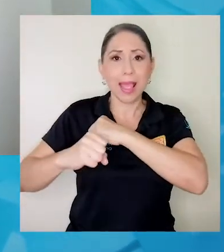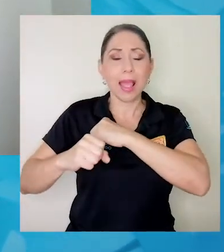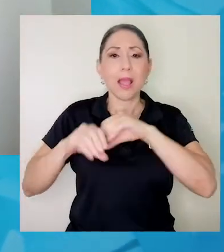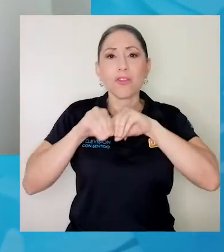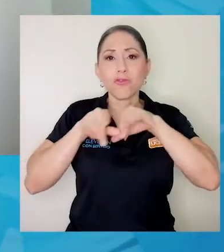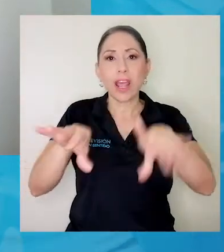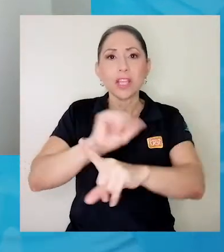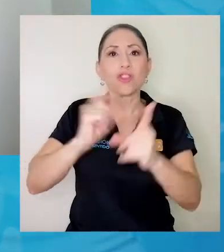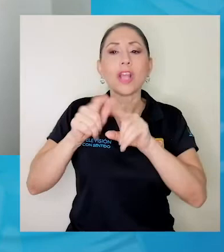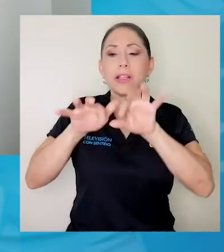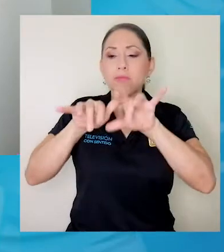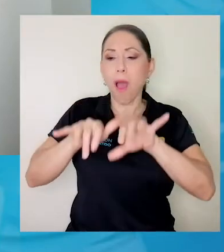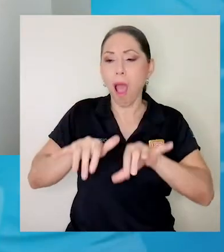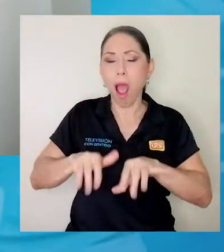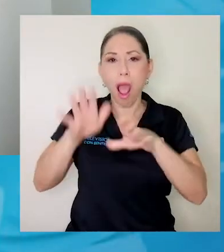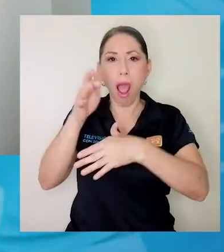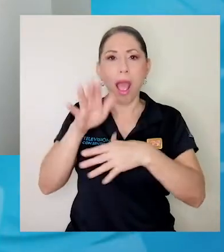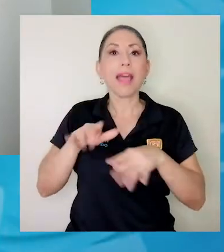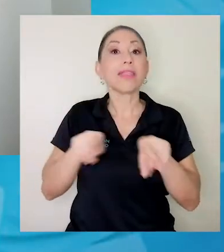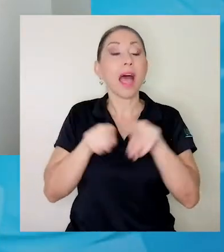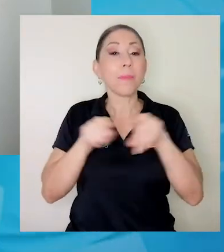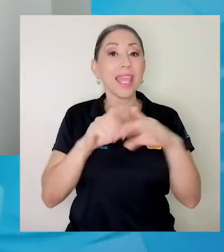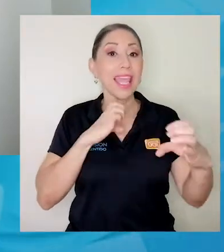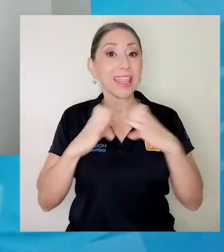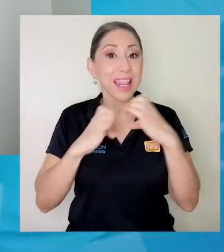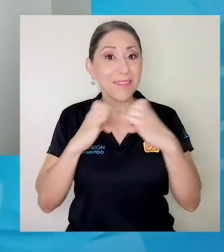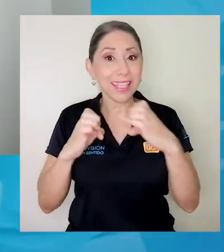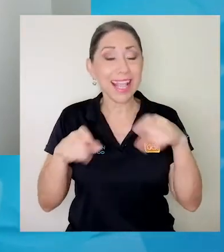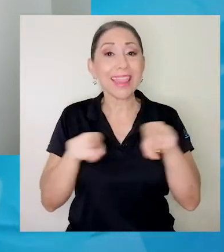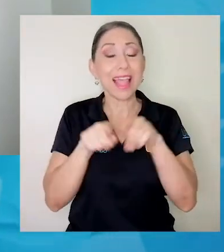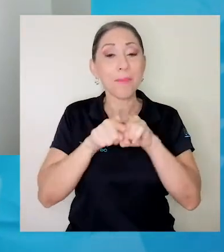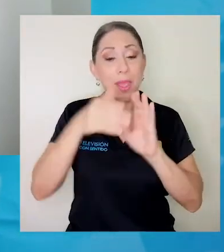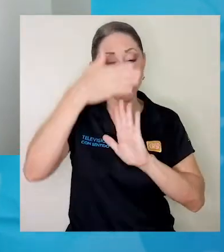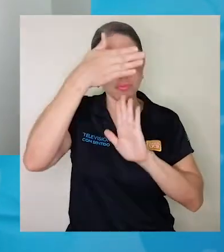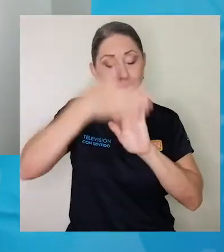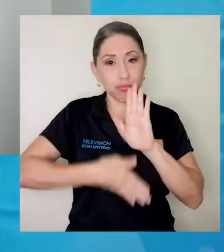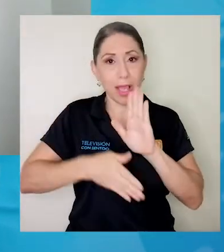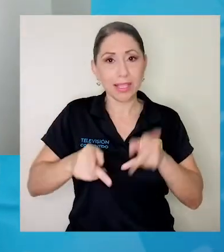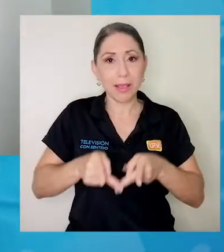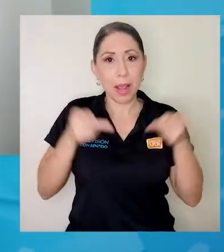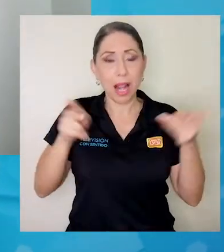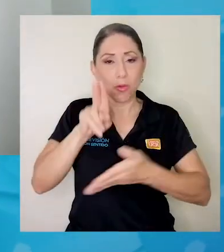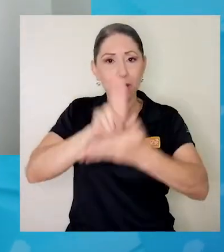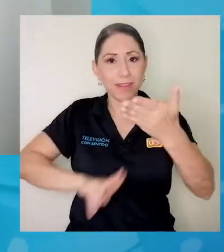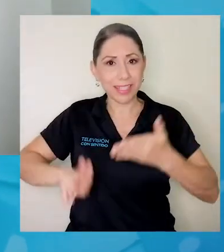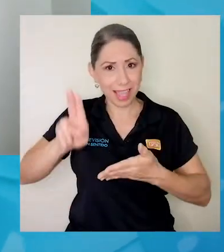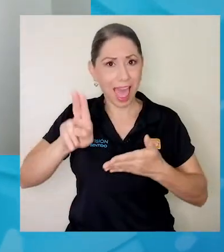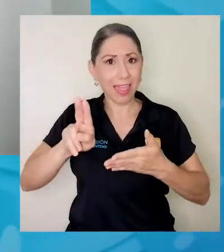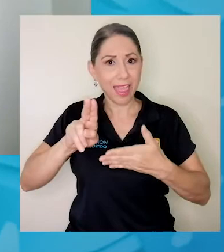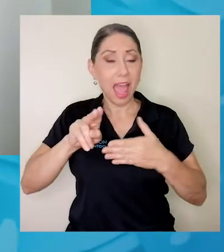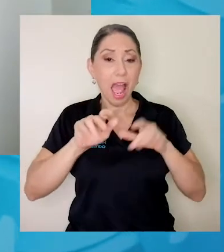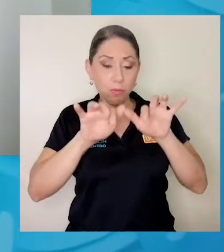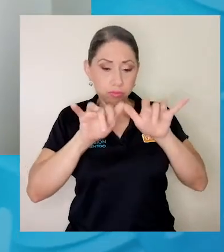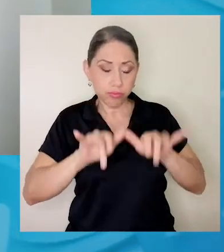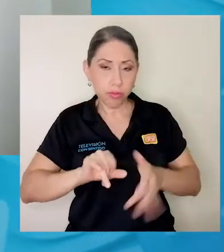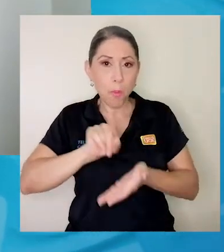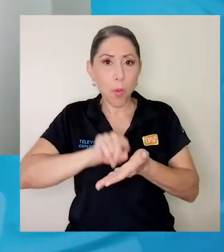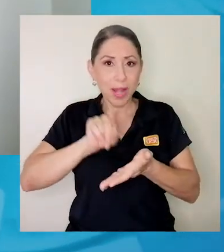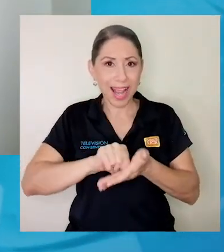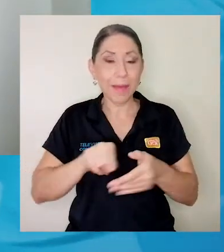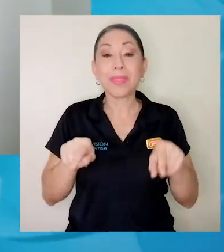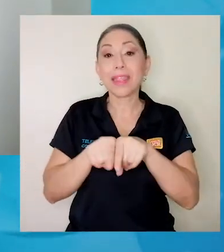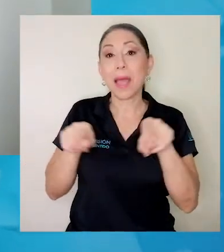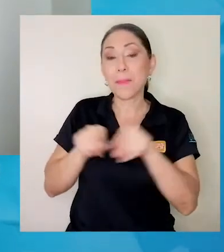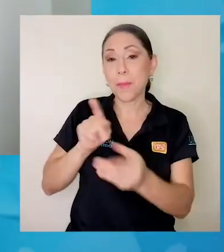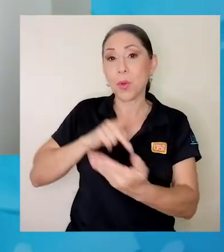publicará también como entrevista y contraportada en el Semanario Universidad. Universidad, una entrevista desde la